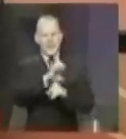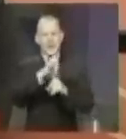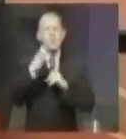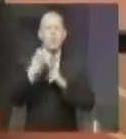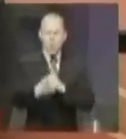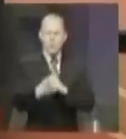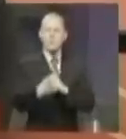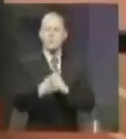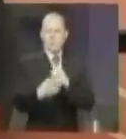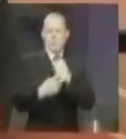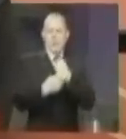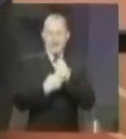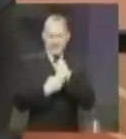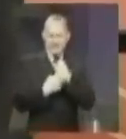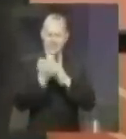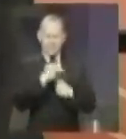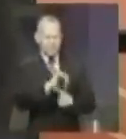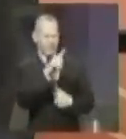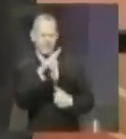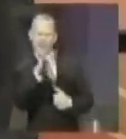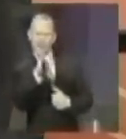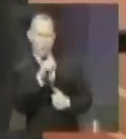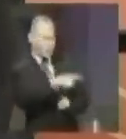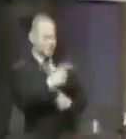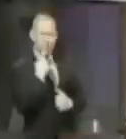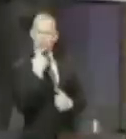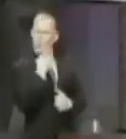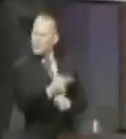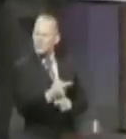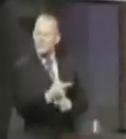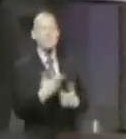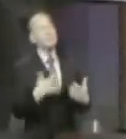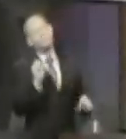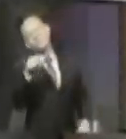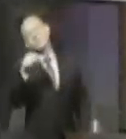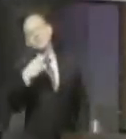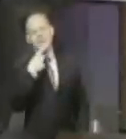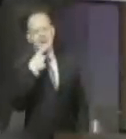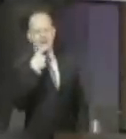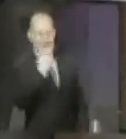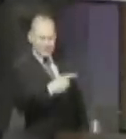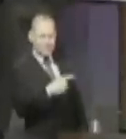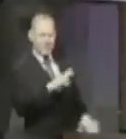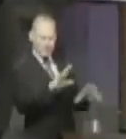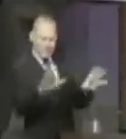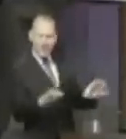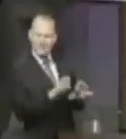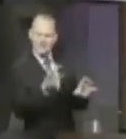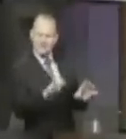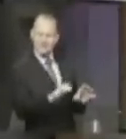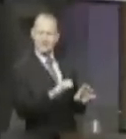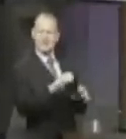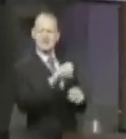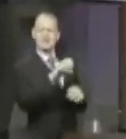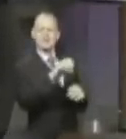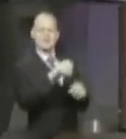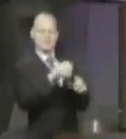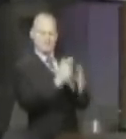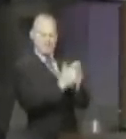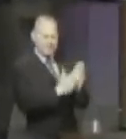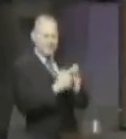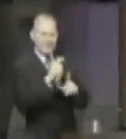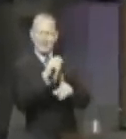reserva. Y todavía Luis Fortuño no ha dicho qué va a... bueno, sí ya ha dicho. Va a derogar la orden ejecutiva del corredor